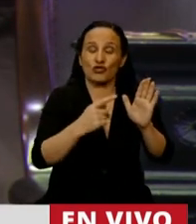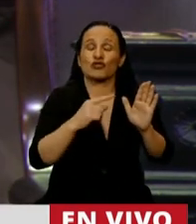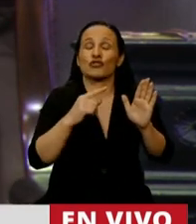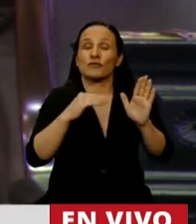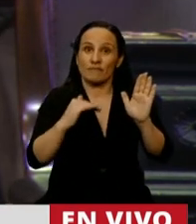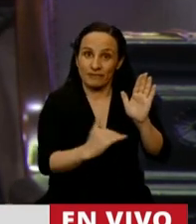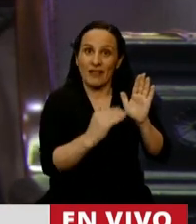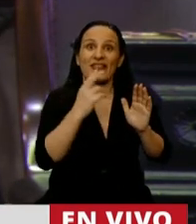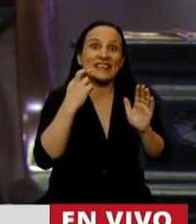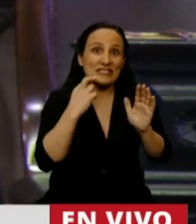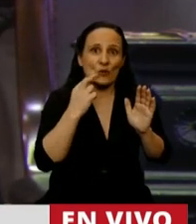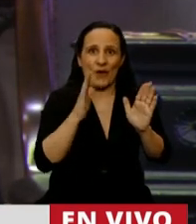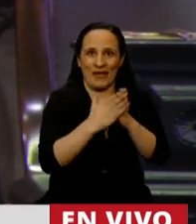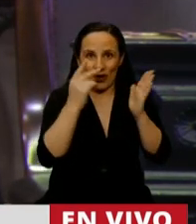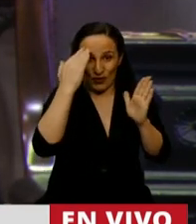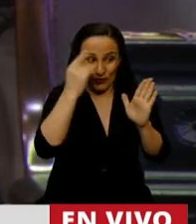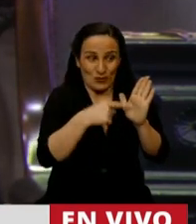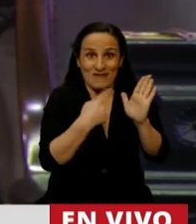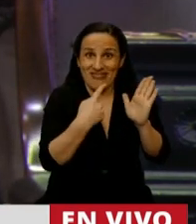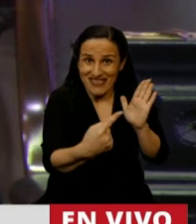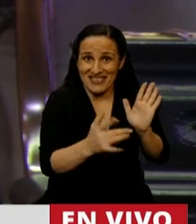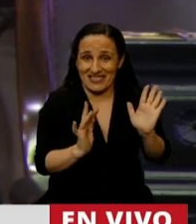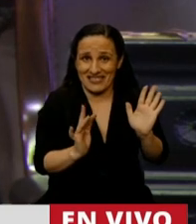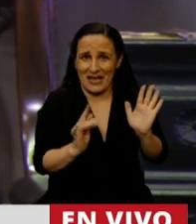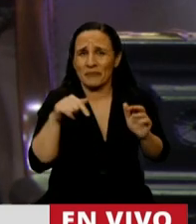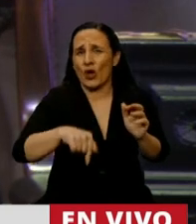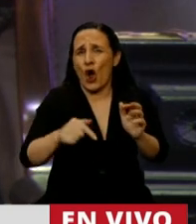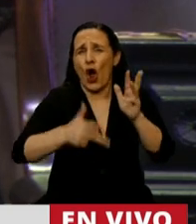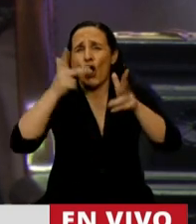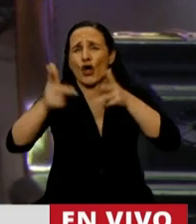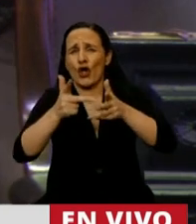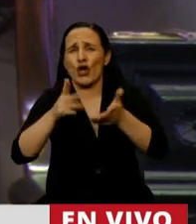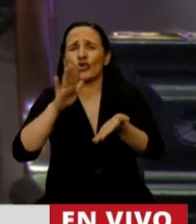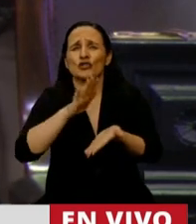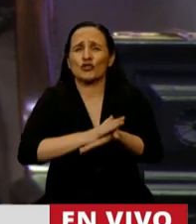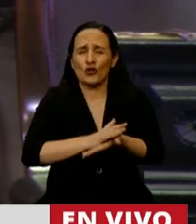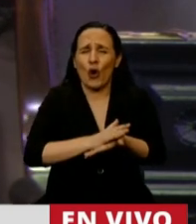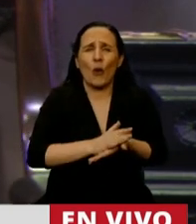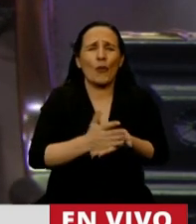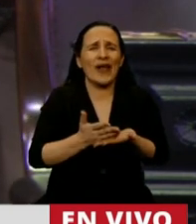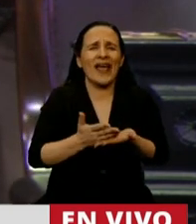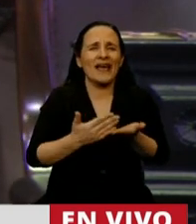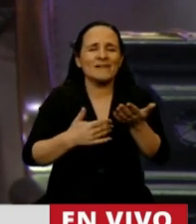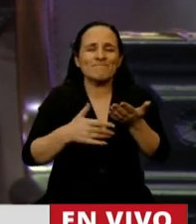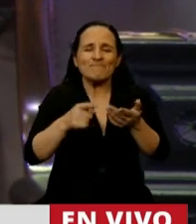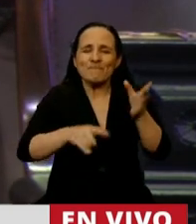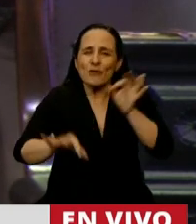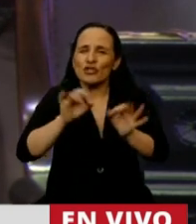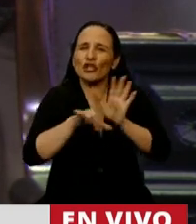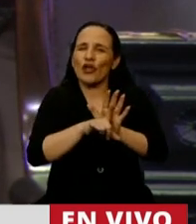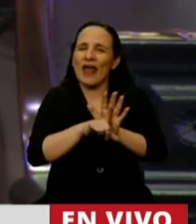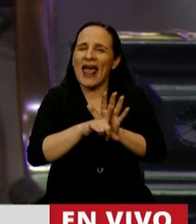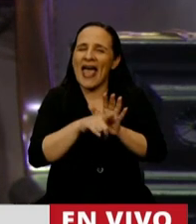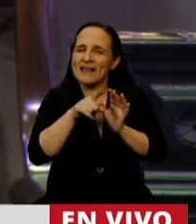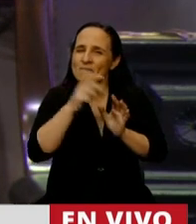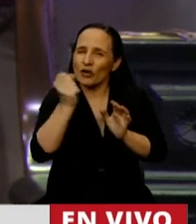de la Constitución. Y acá se habló de la perspectiva humanista, del abordaje humanista que proponía este proyecto de ley.